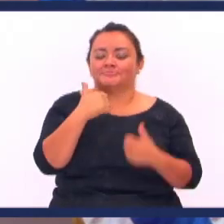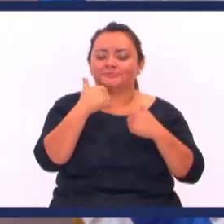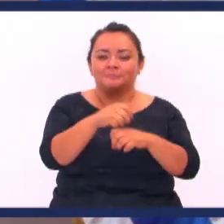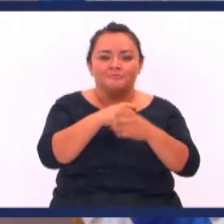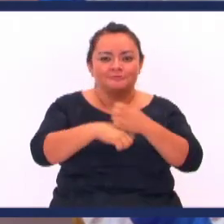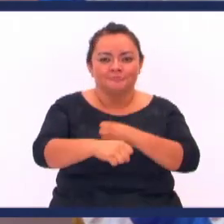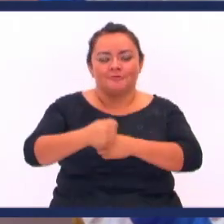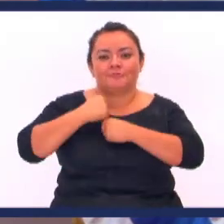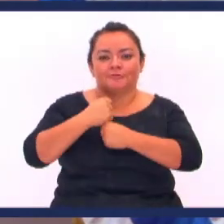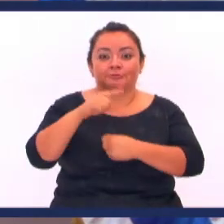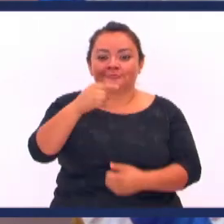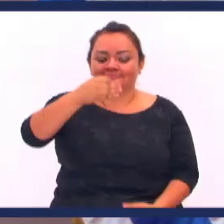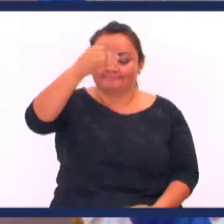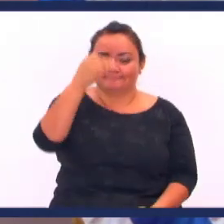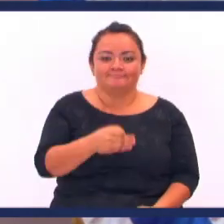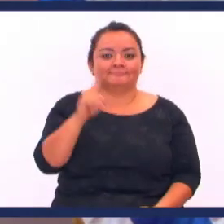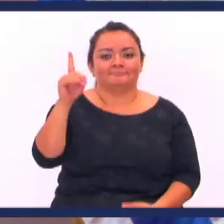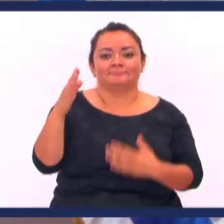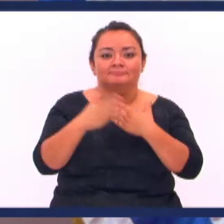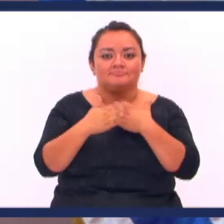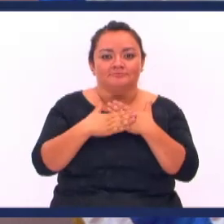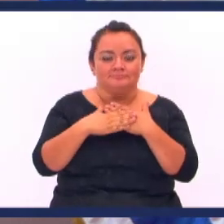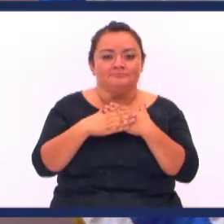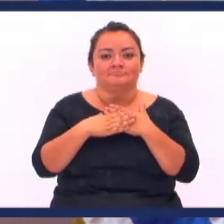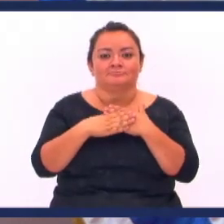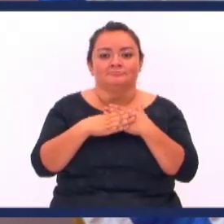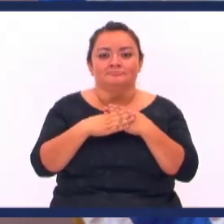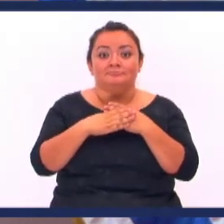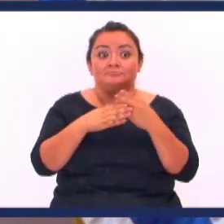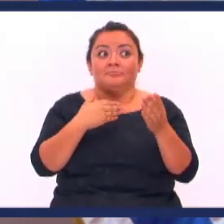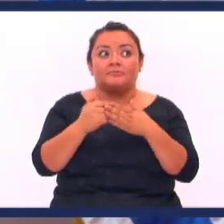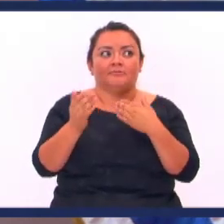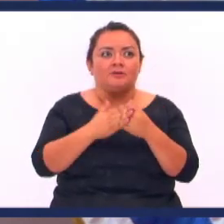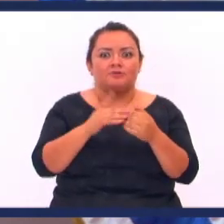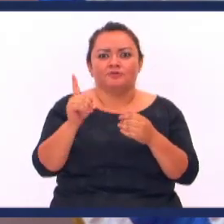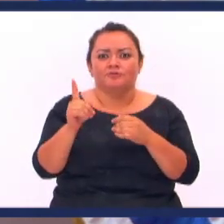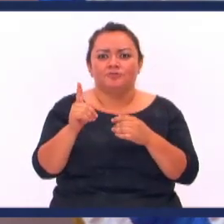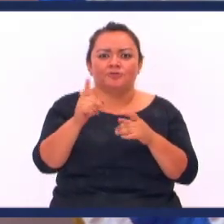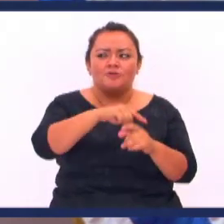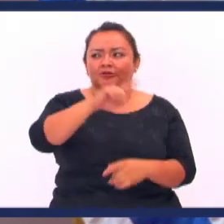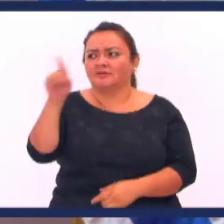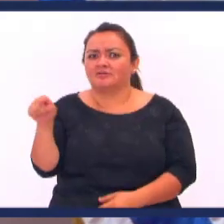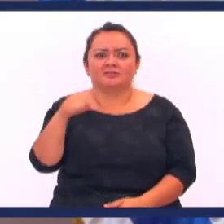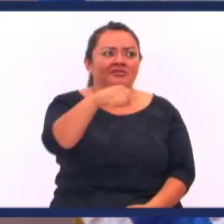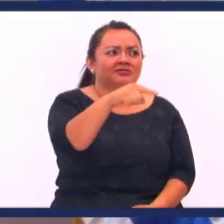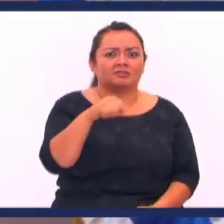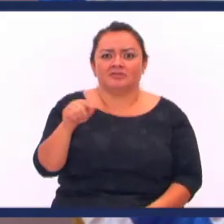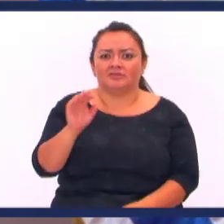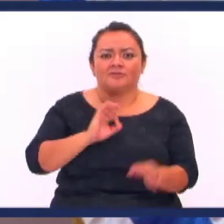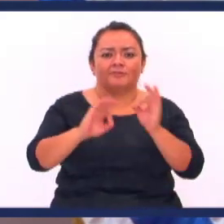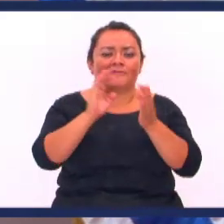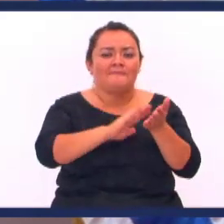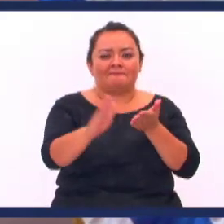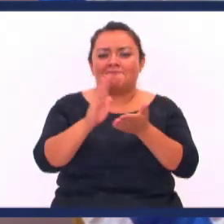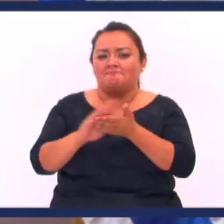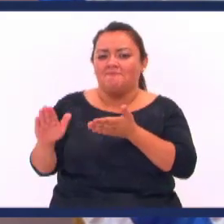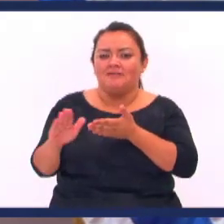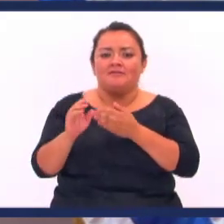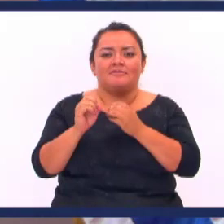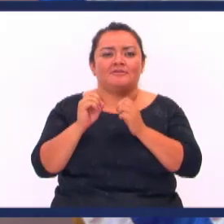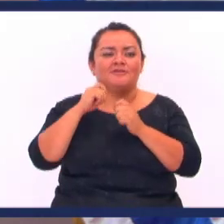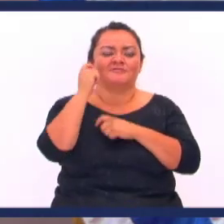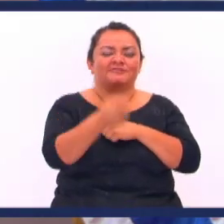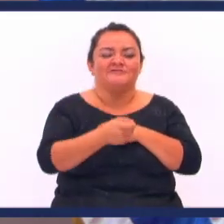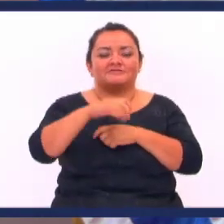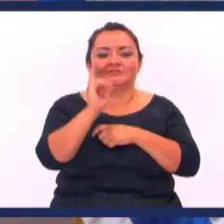buen soldado De Cristo Te quedas quieto Donde Dios te llamó Si a pesar de que Te estén haciendo De aquí por allá Un mejor salario Una mejor